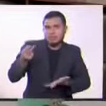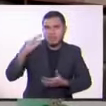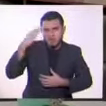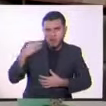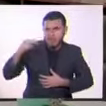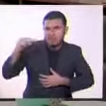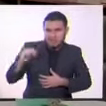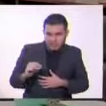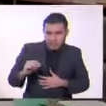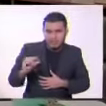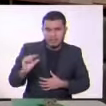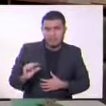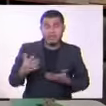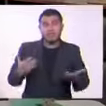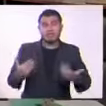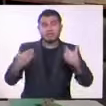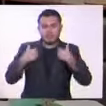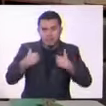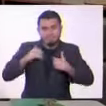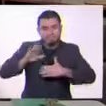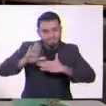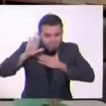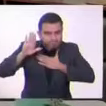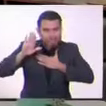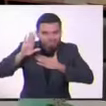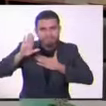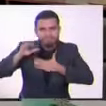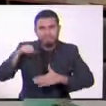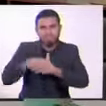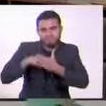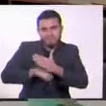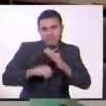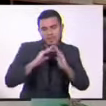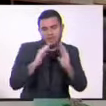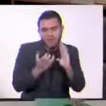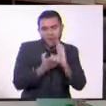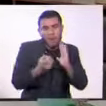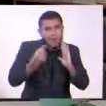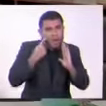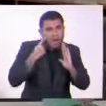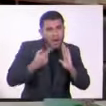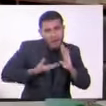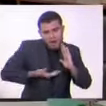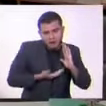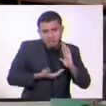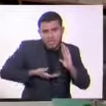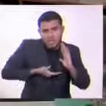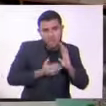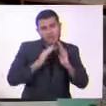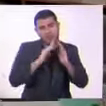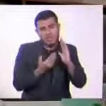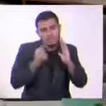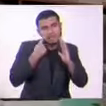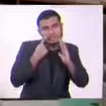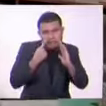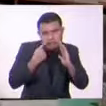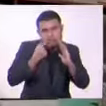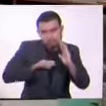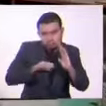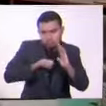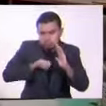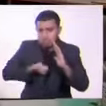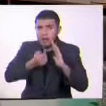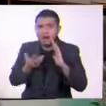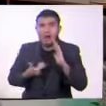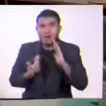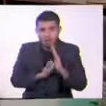Asimismo, tenían que cumplir con las obligaciones del hogar, cuidar los hijos, cuidar de la casa. Frente a